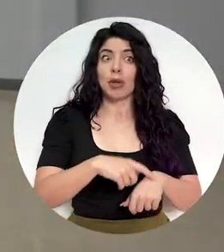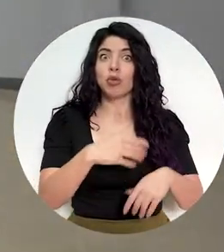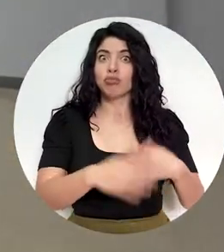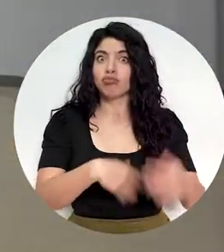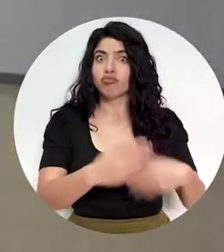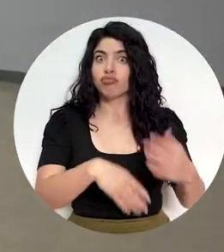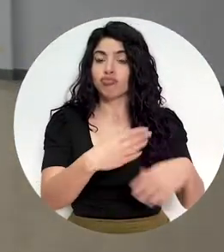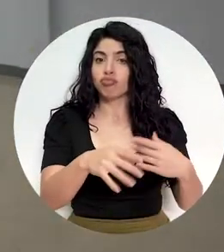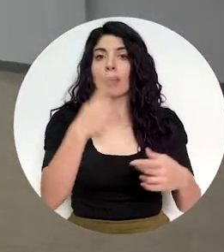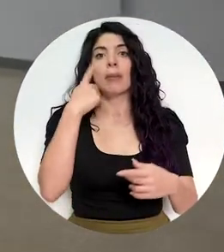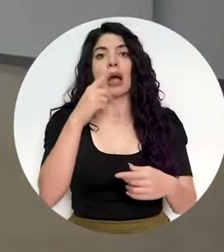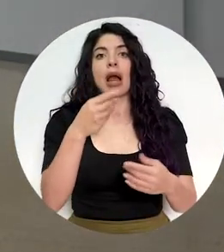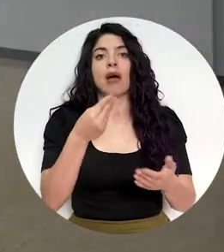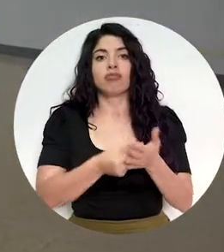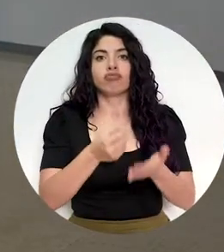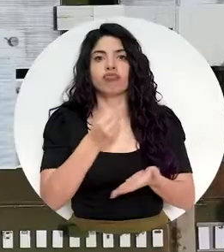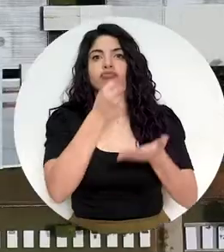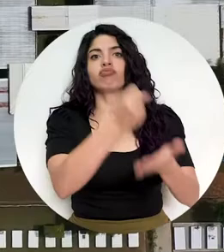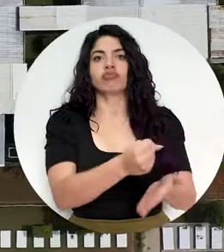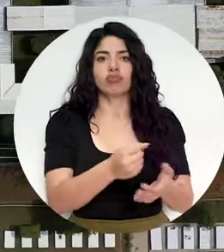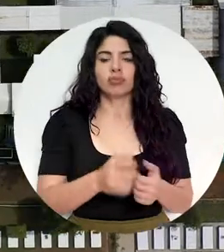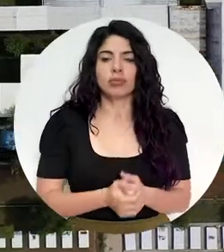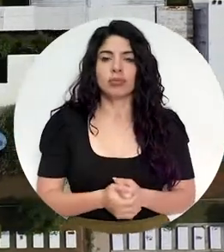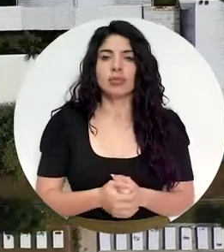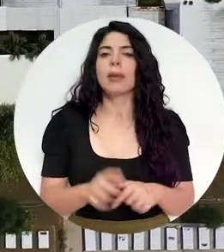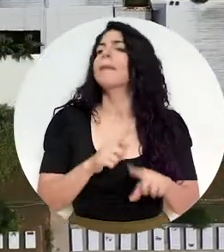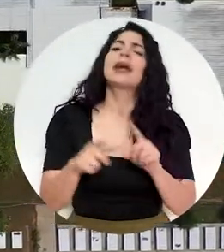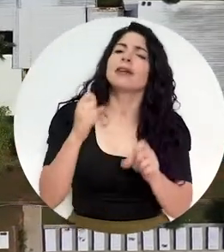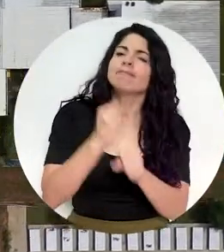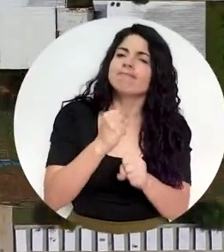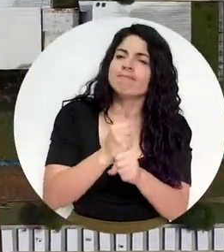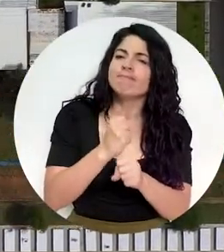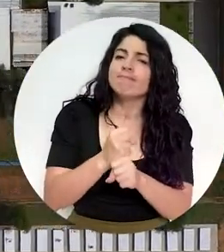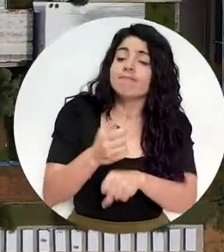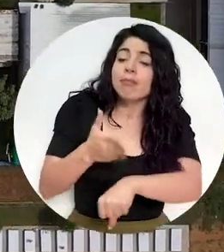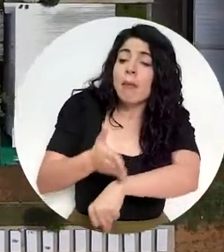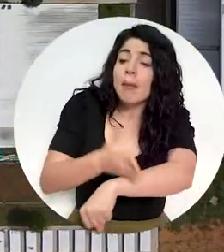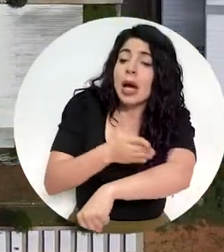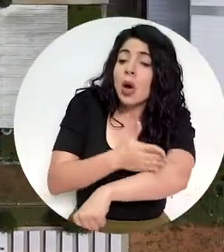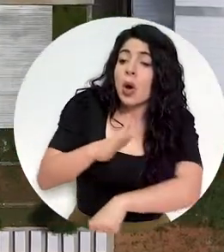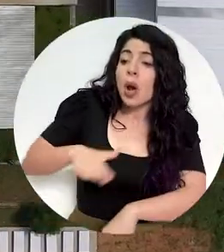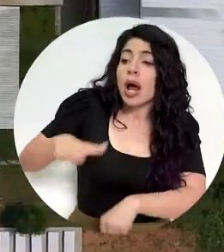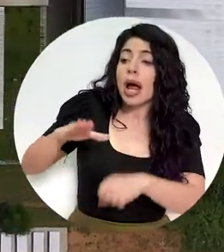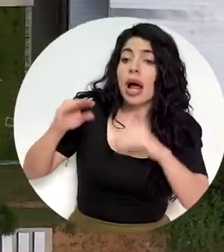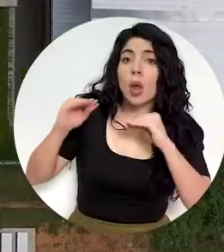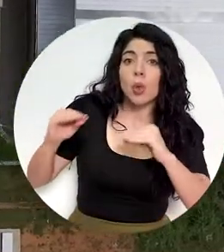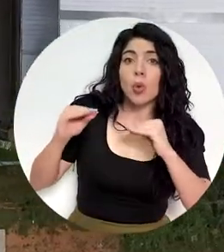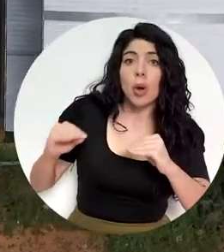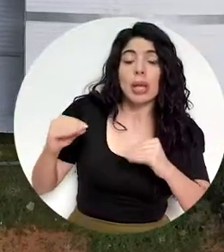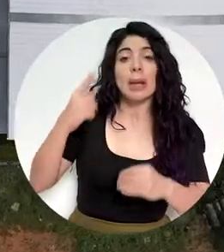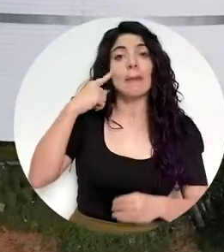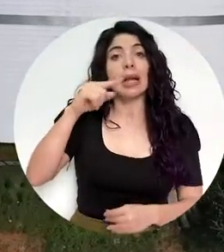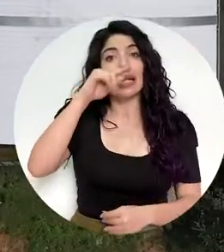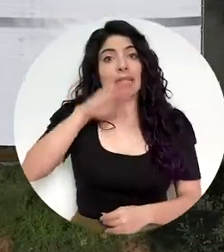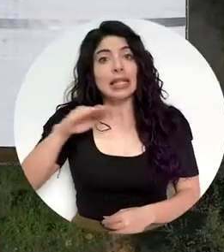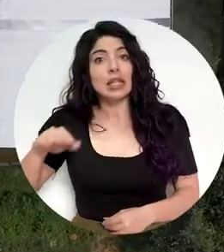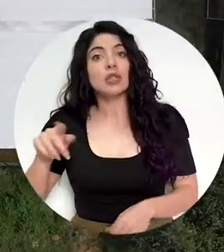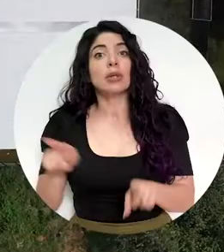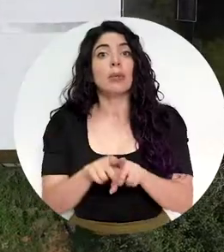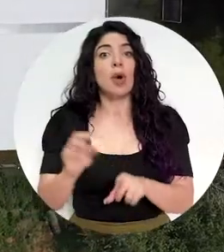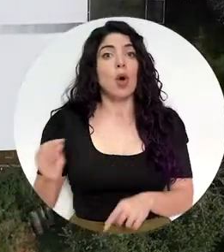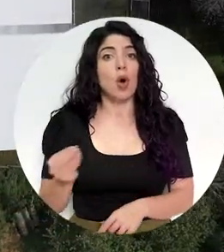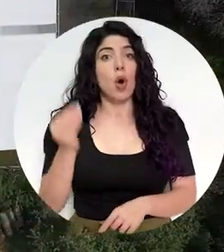proceso de adjudicación. Pero el trabajo por mejorar las condiciones educativas de nuestra niñez y